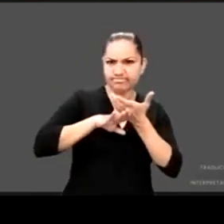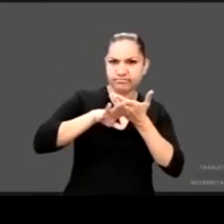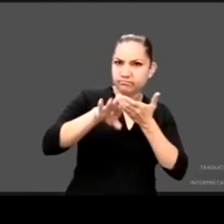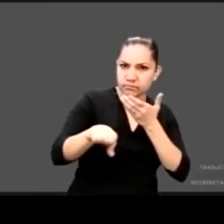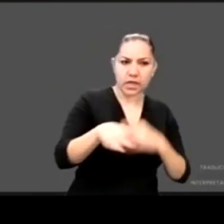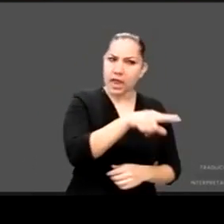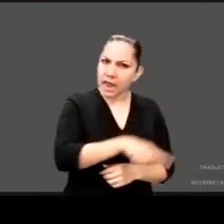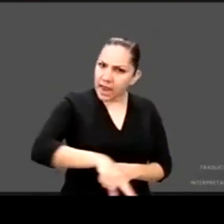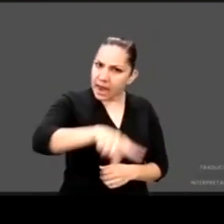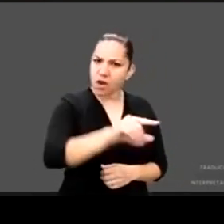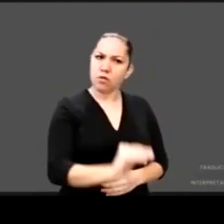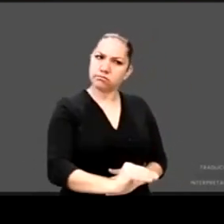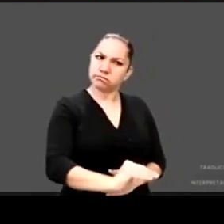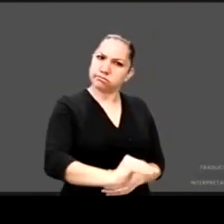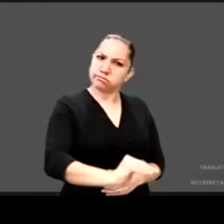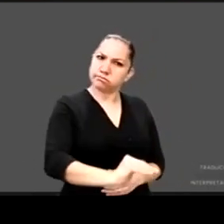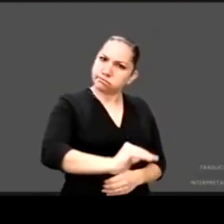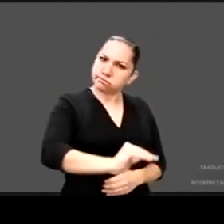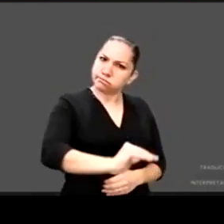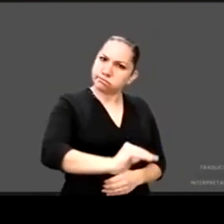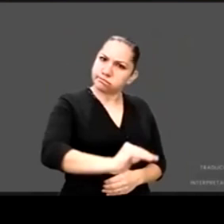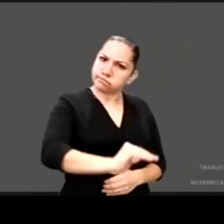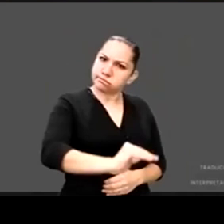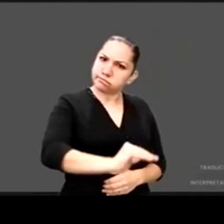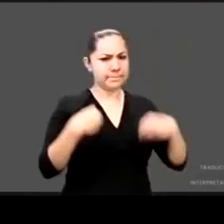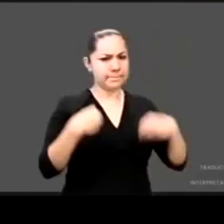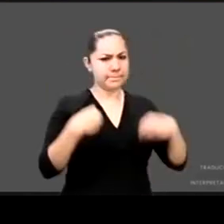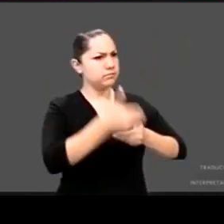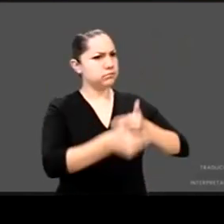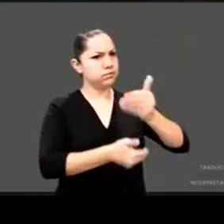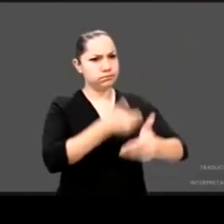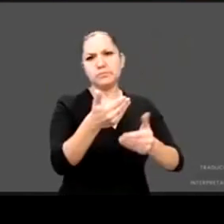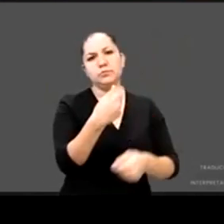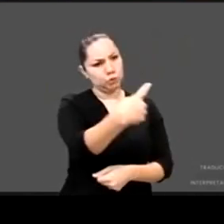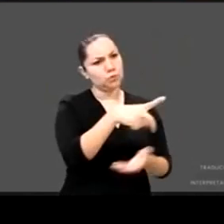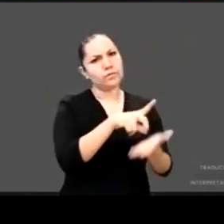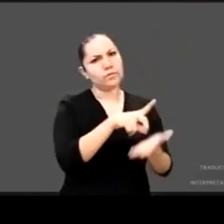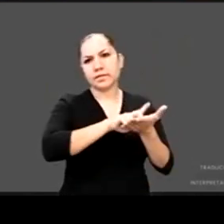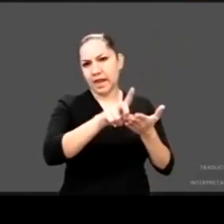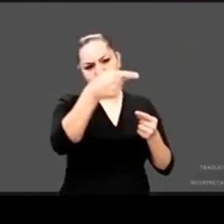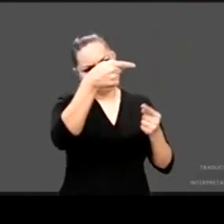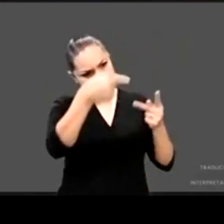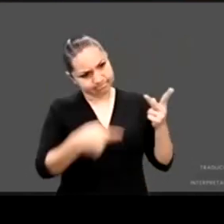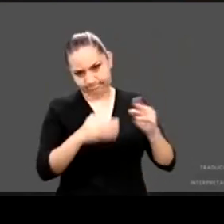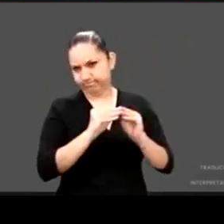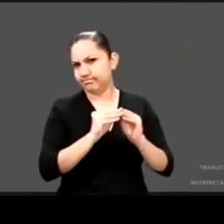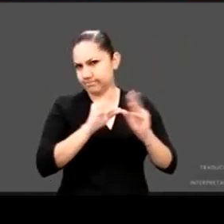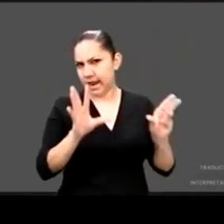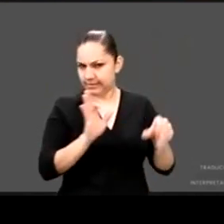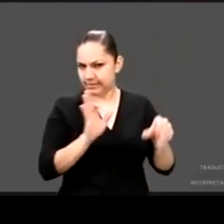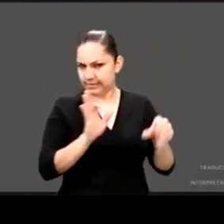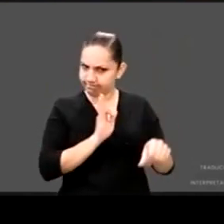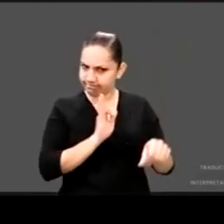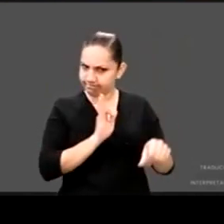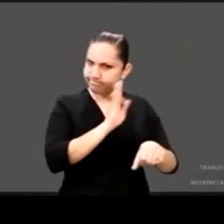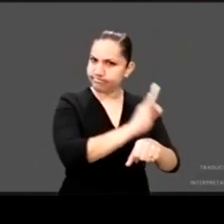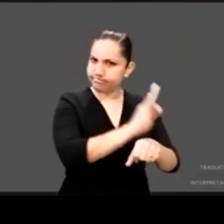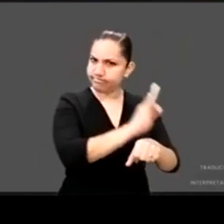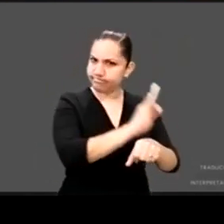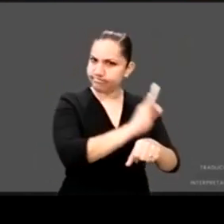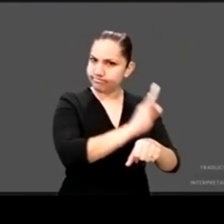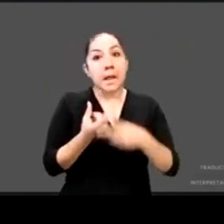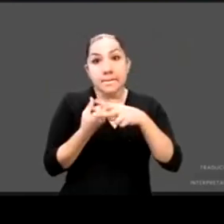conjunto de sus derechos. Para iniciar este conversatorio vamos a presentar un video introductorio.